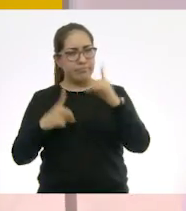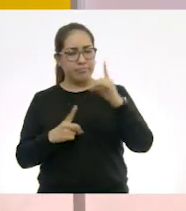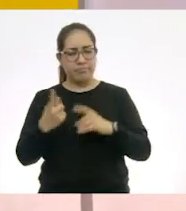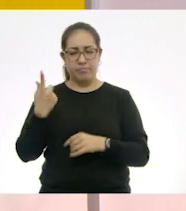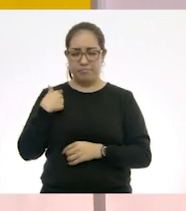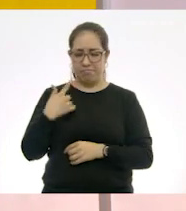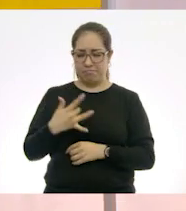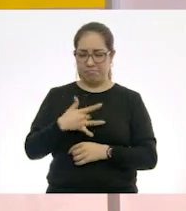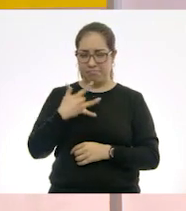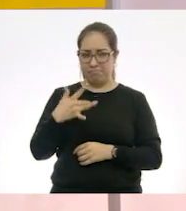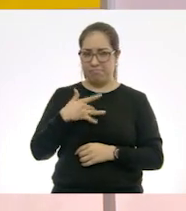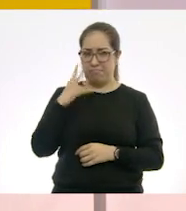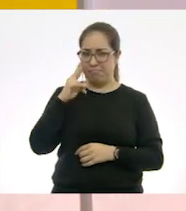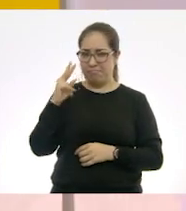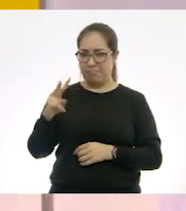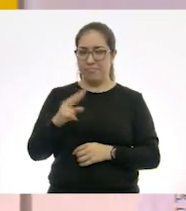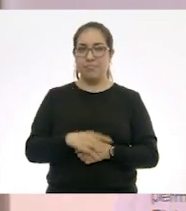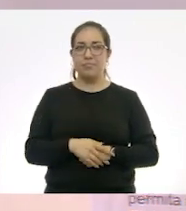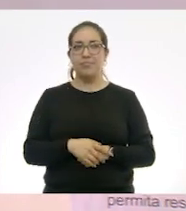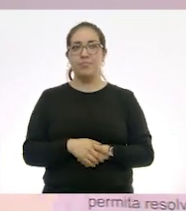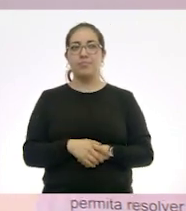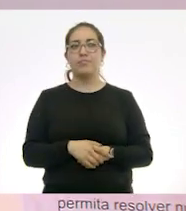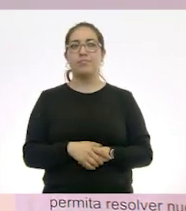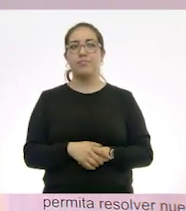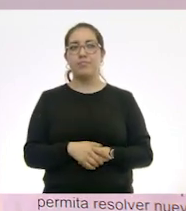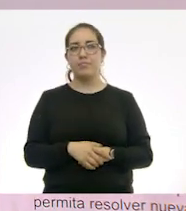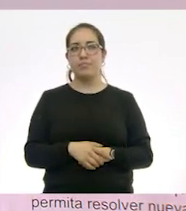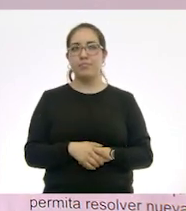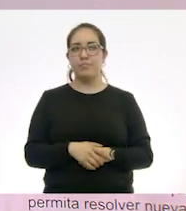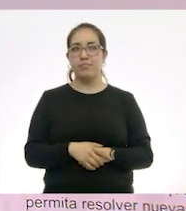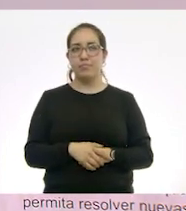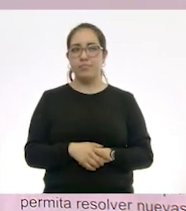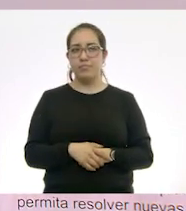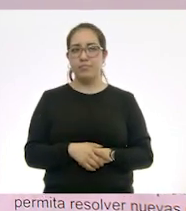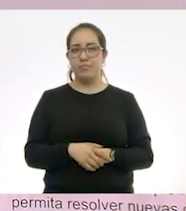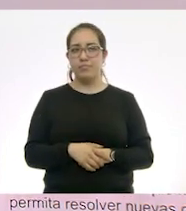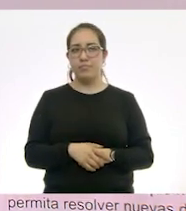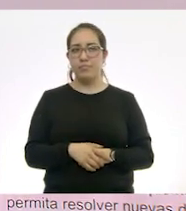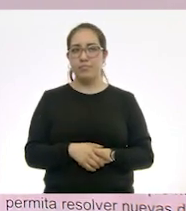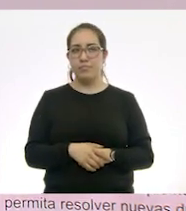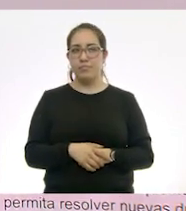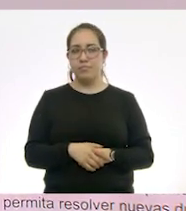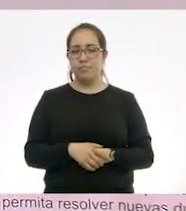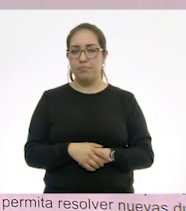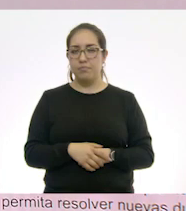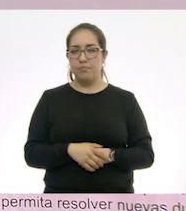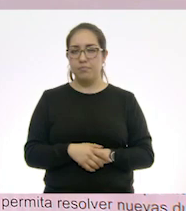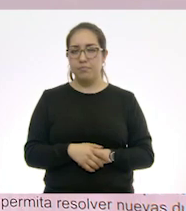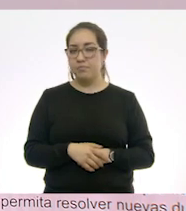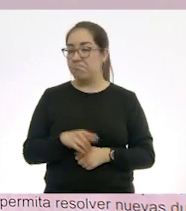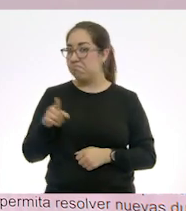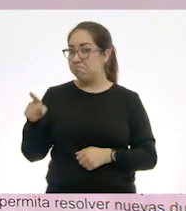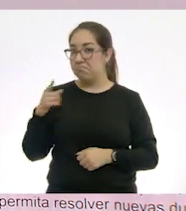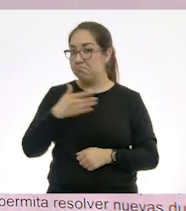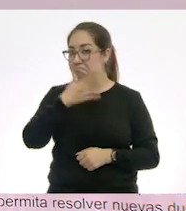tiene es que no sabe qué es una pandemia